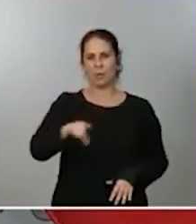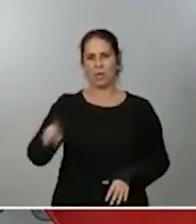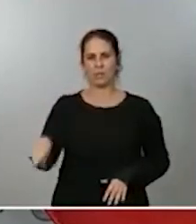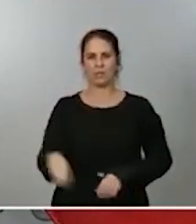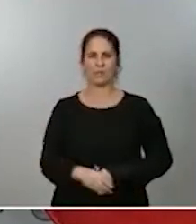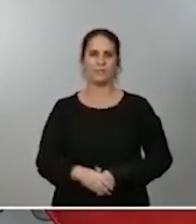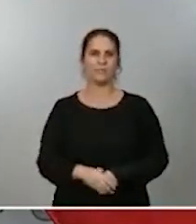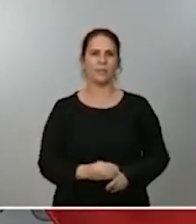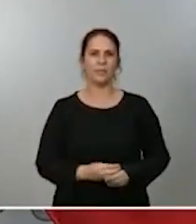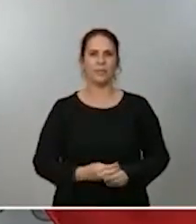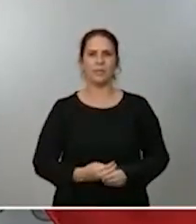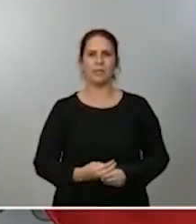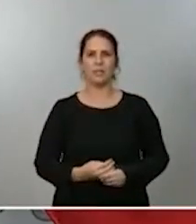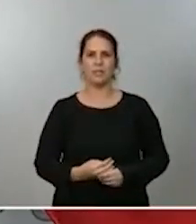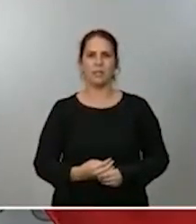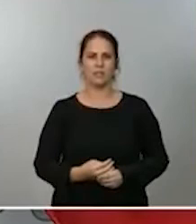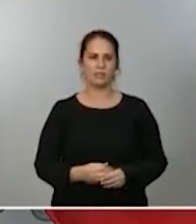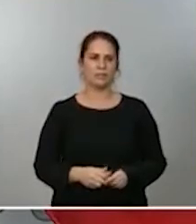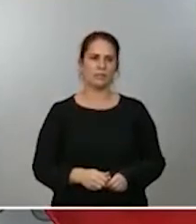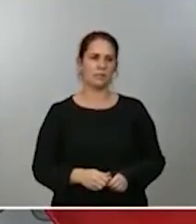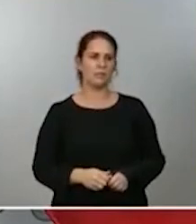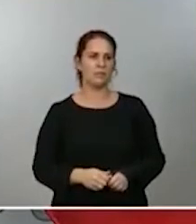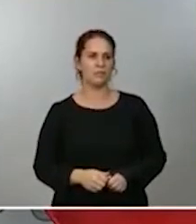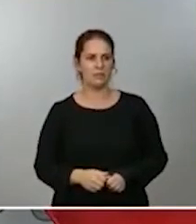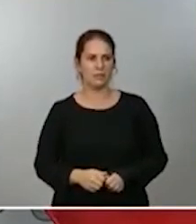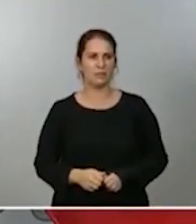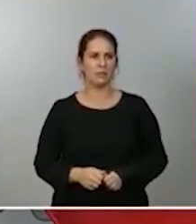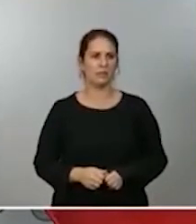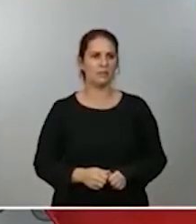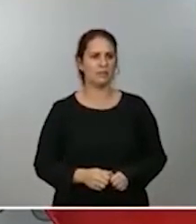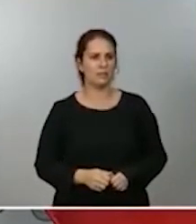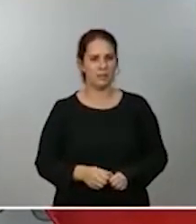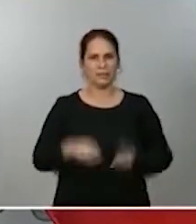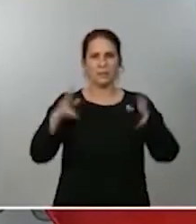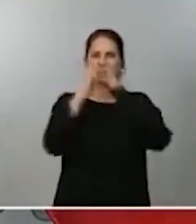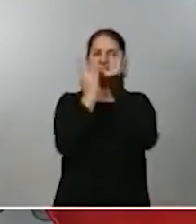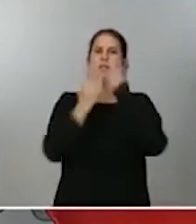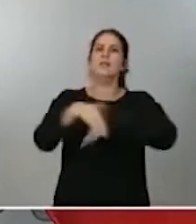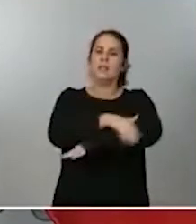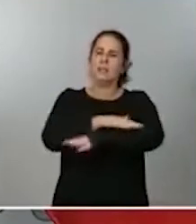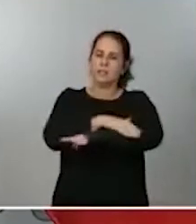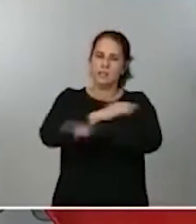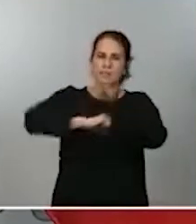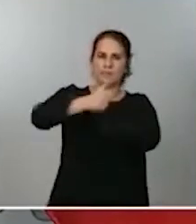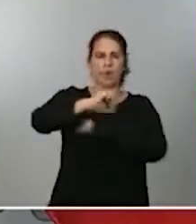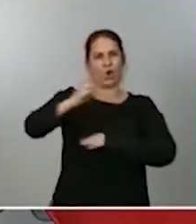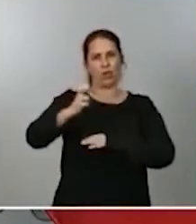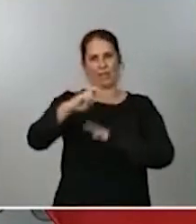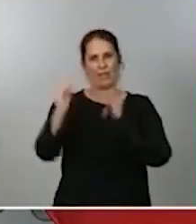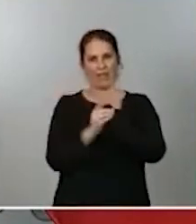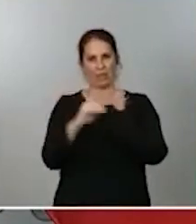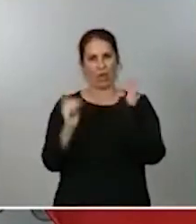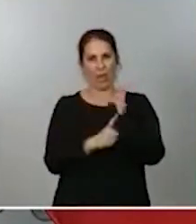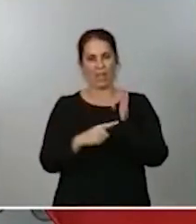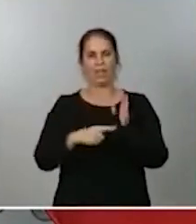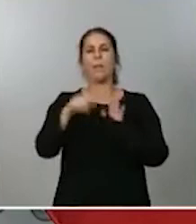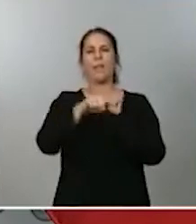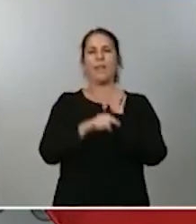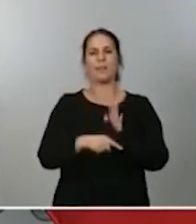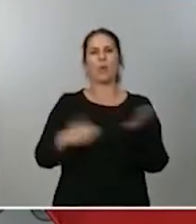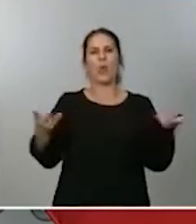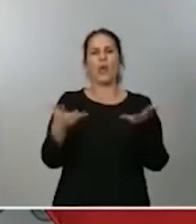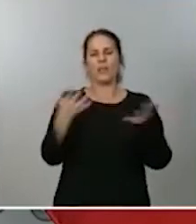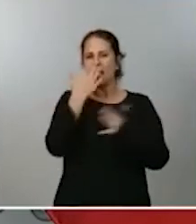En sexto lugar, el Consejo de Ministros ha aprobado otro Real Decreto-Ley por el que se adoptan medidas urgentes de apoyo a las